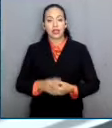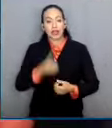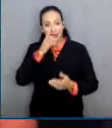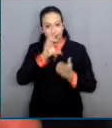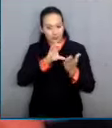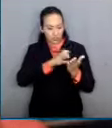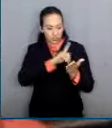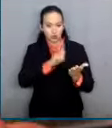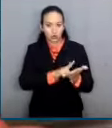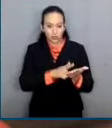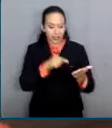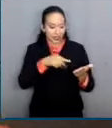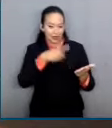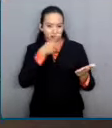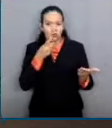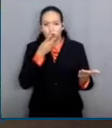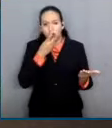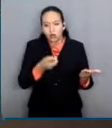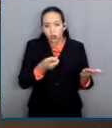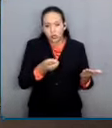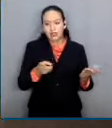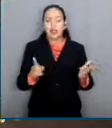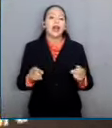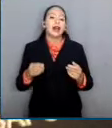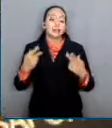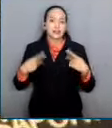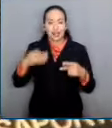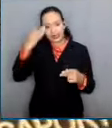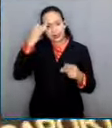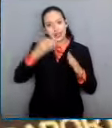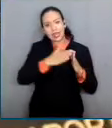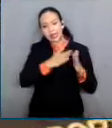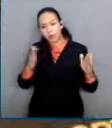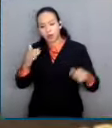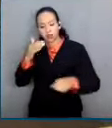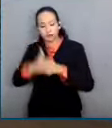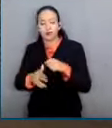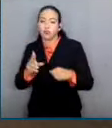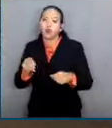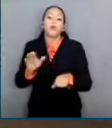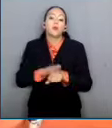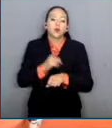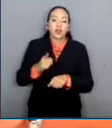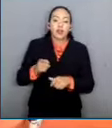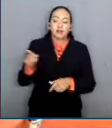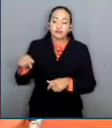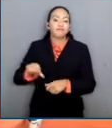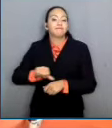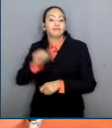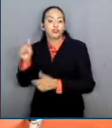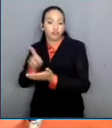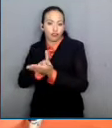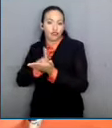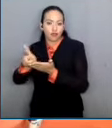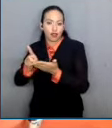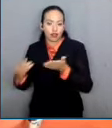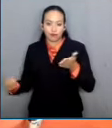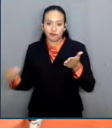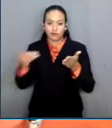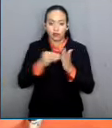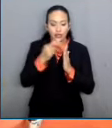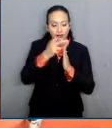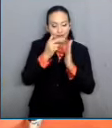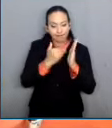entre registro oportuno o extemporáneo, pues de ello depende el ejercicio de otros derechos e imponer requisitos adicionales por ello